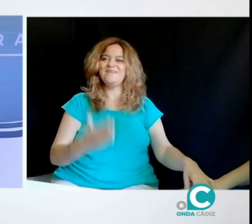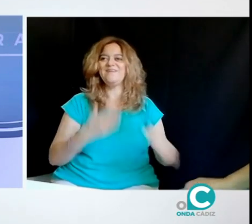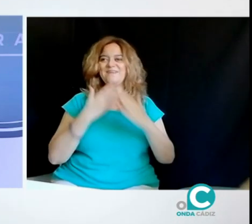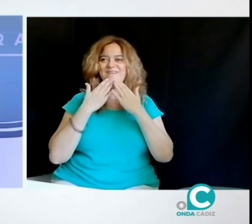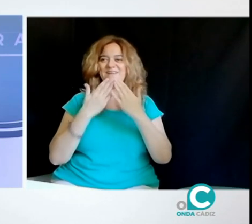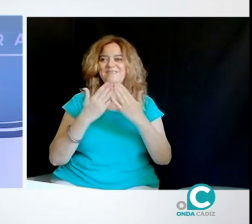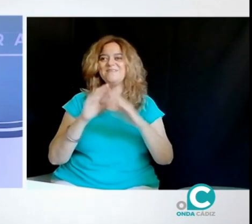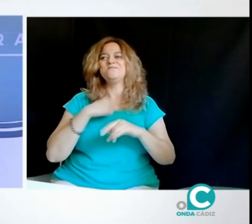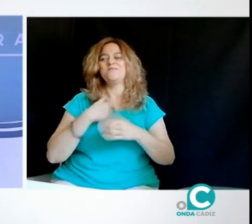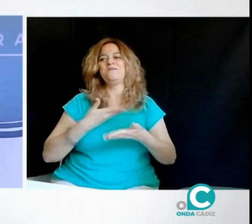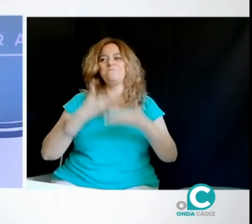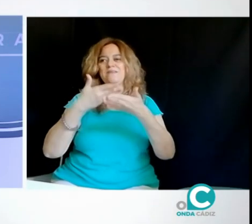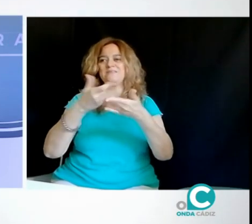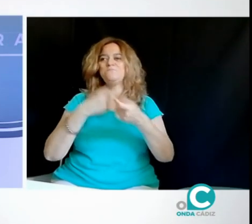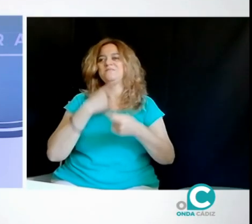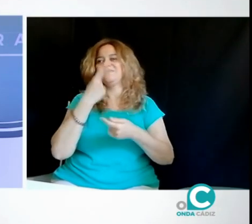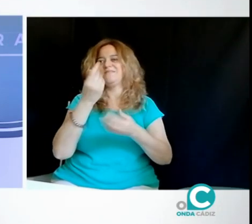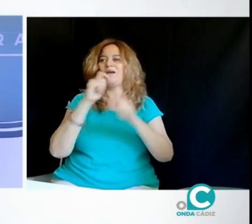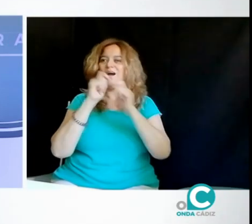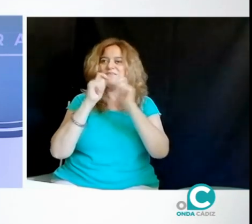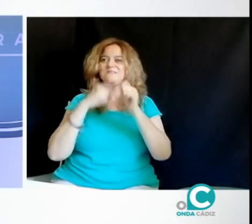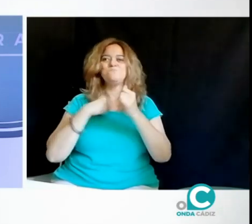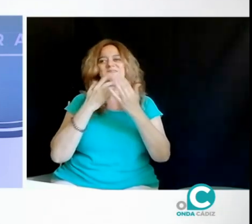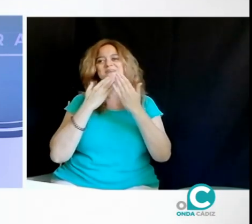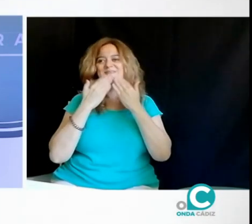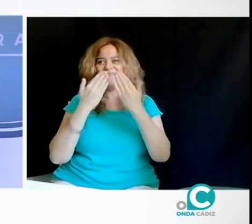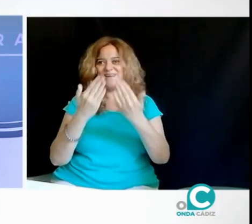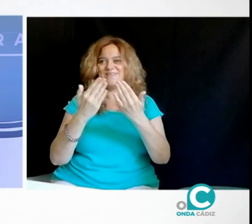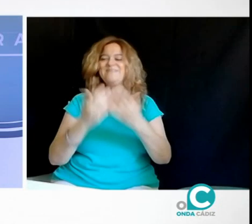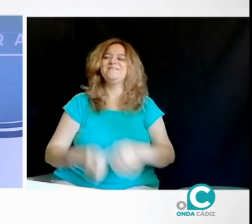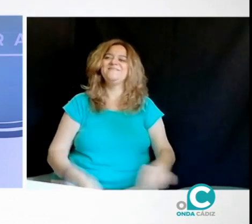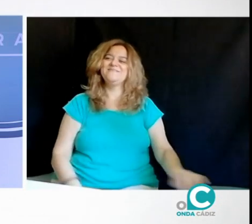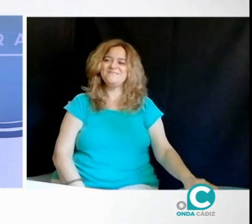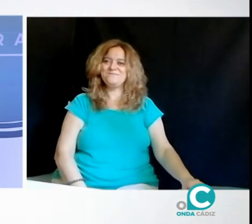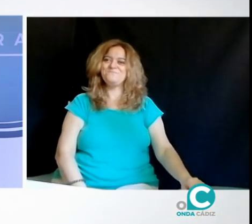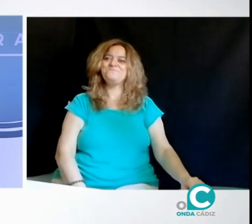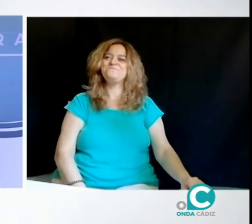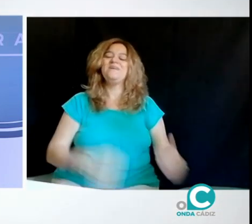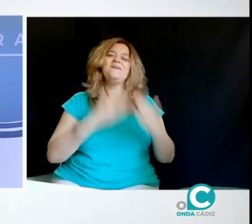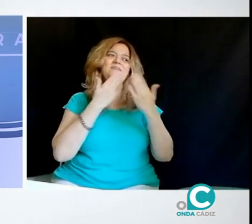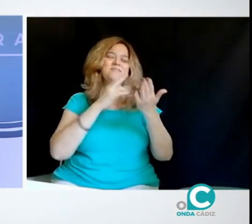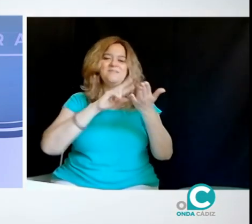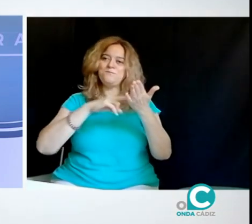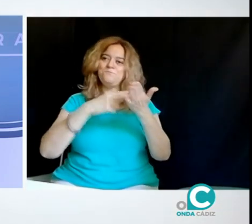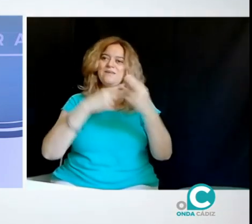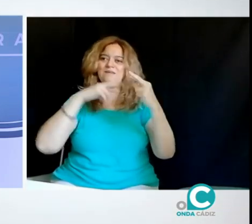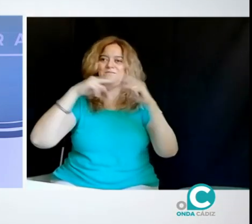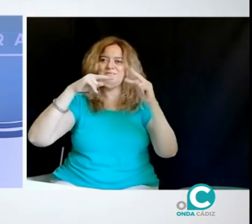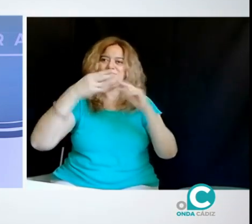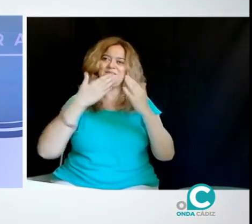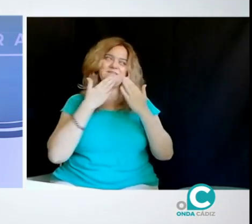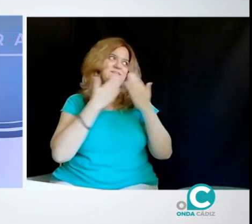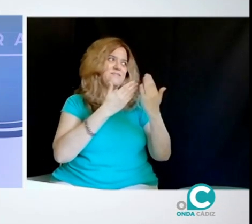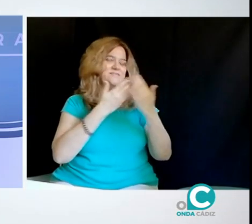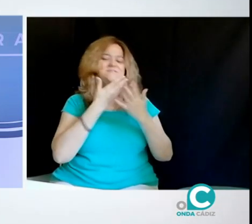Nada, gracias a vosotros. Muchas gracias por haberme invitado, por tener la oportunidad de esta pequeña entrevista y de esta